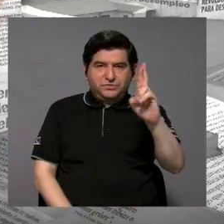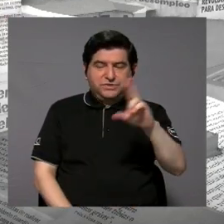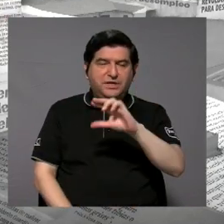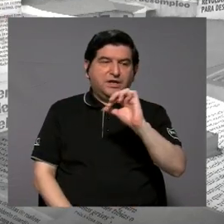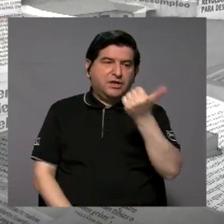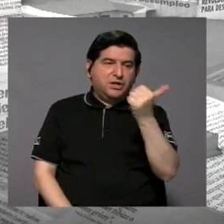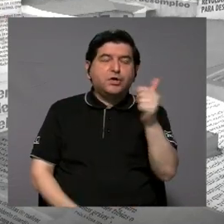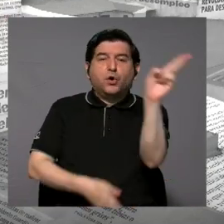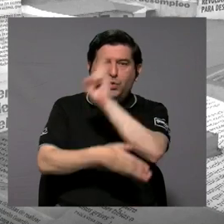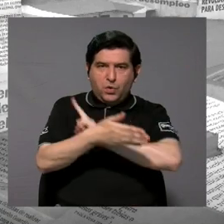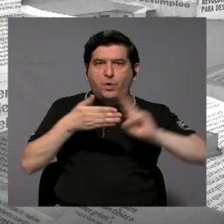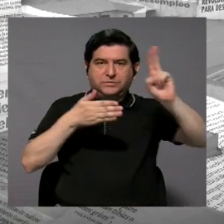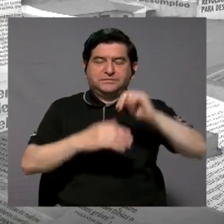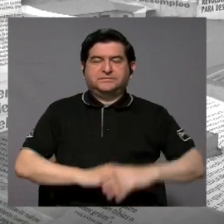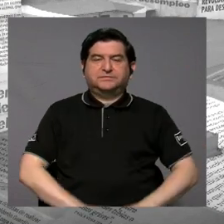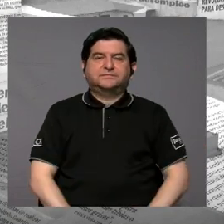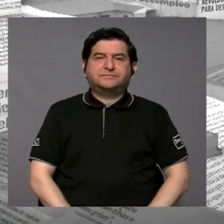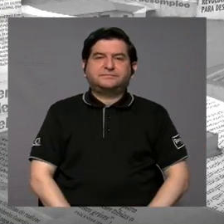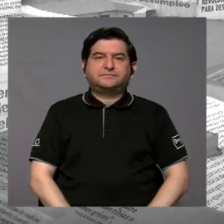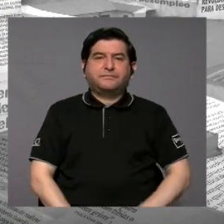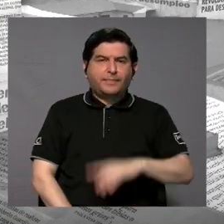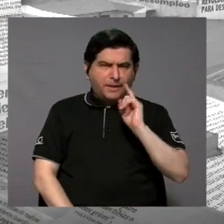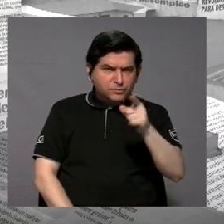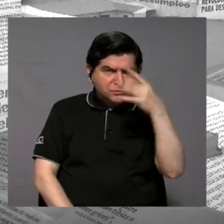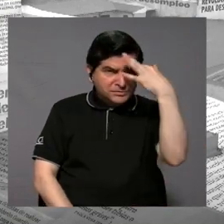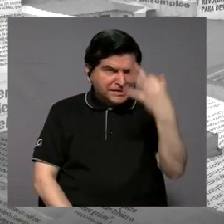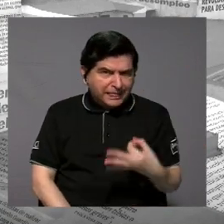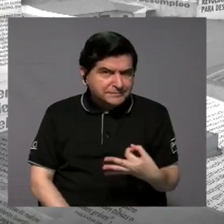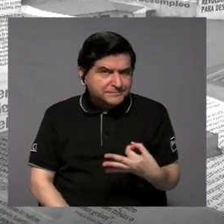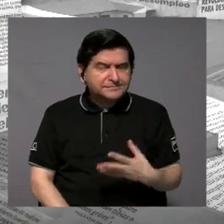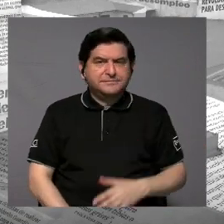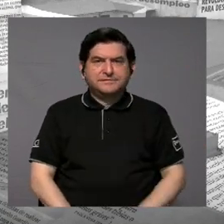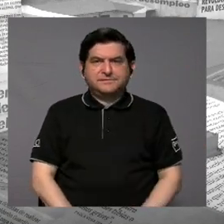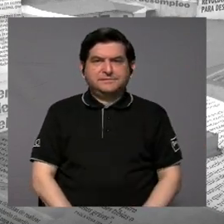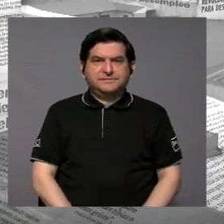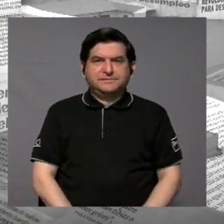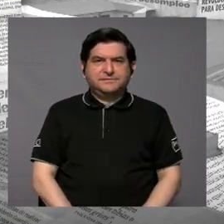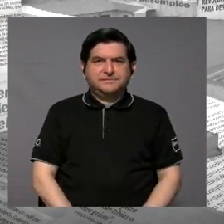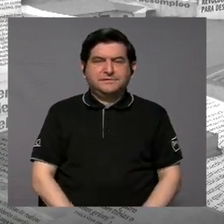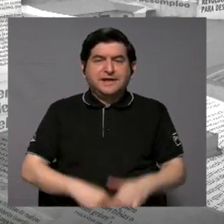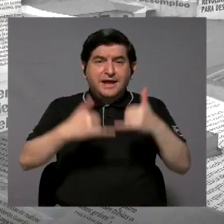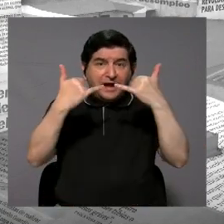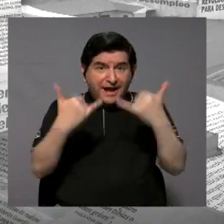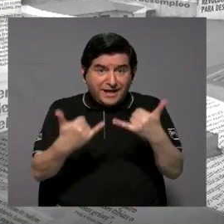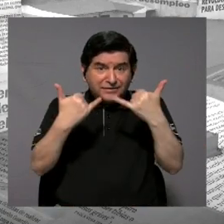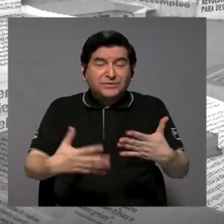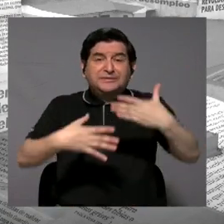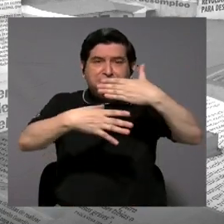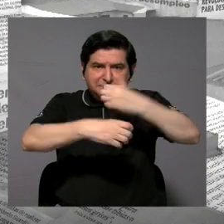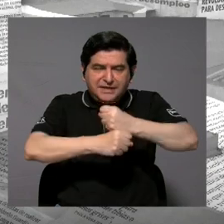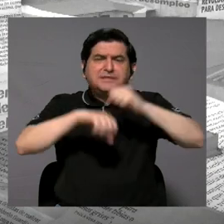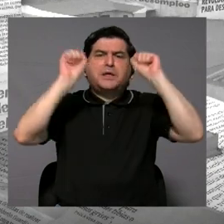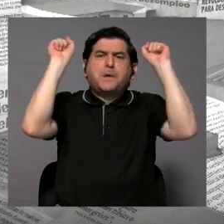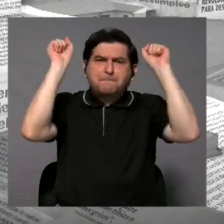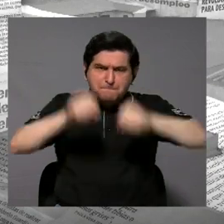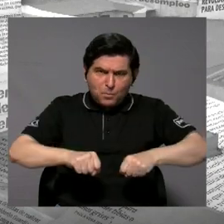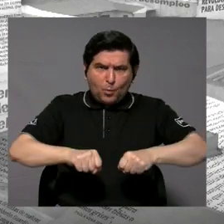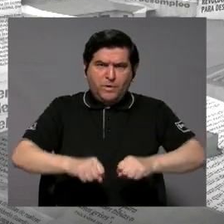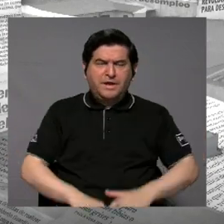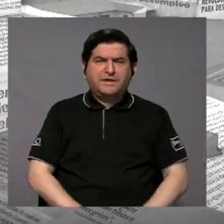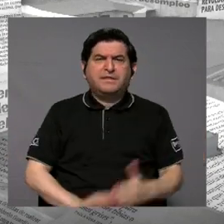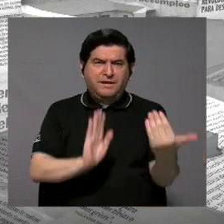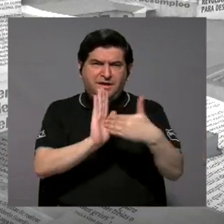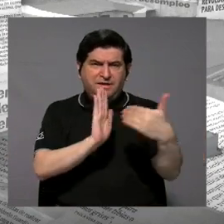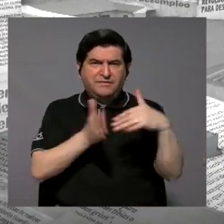y para las otras universidades, ¿ustedes consideran que tal y como se han venido haciendo, podrían